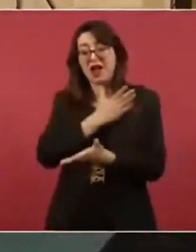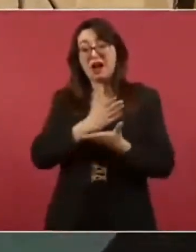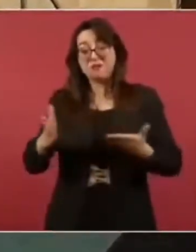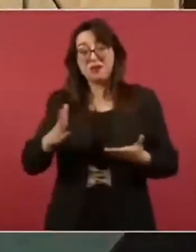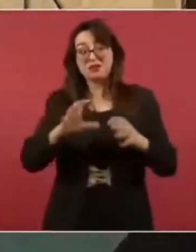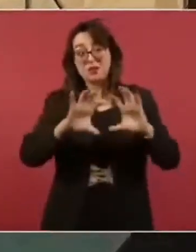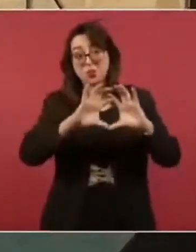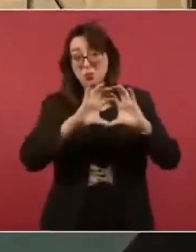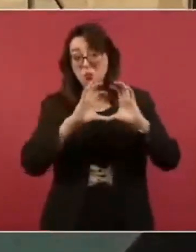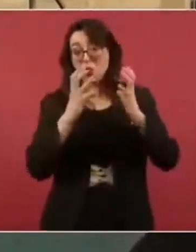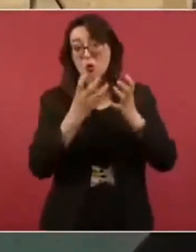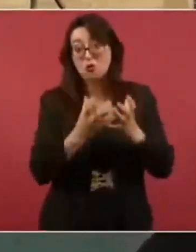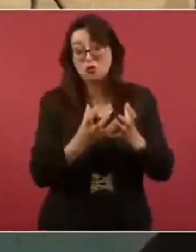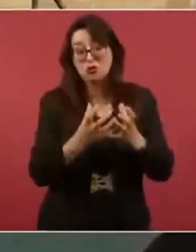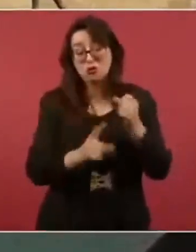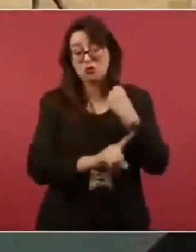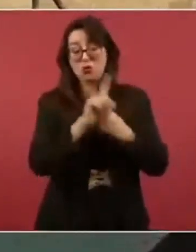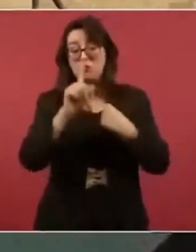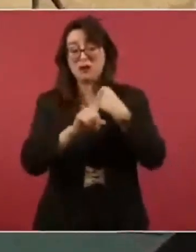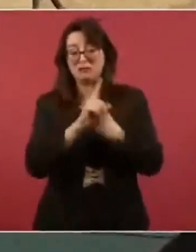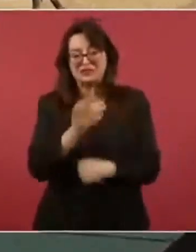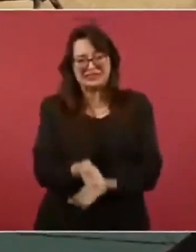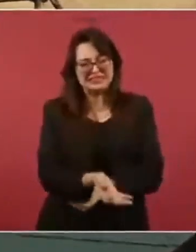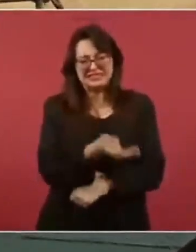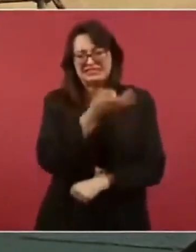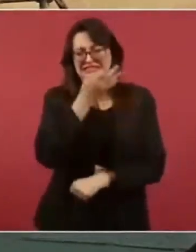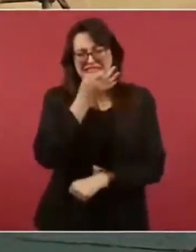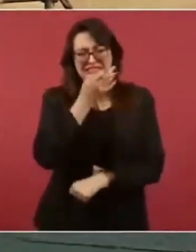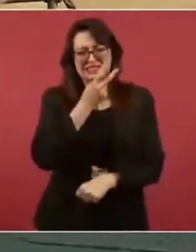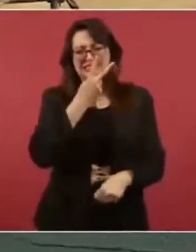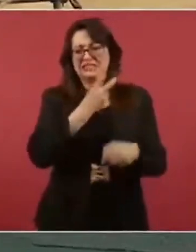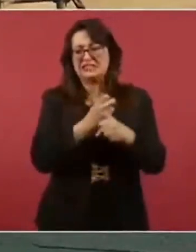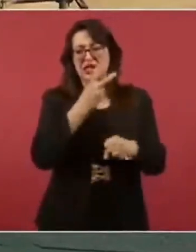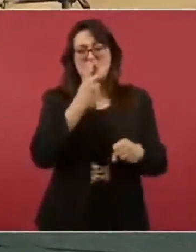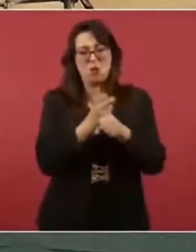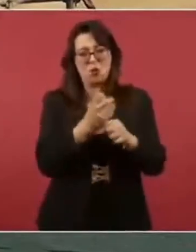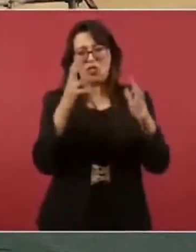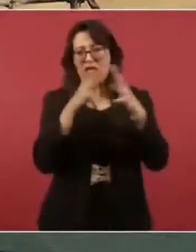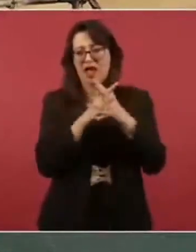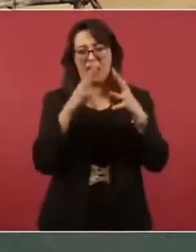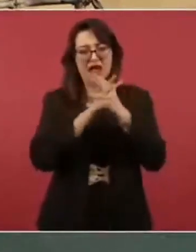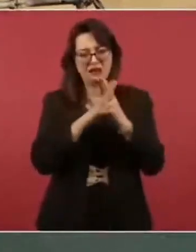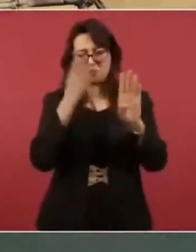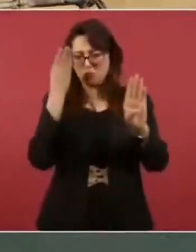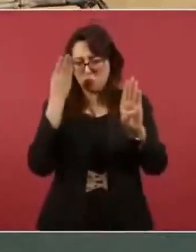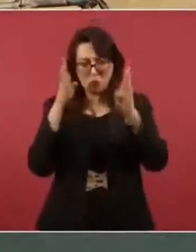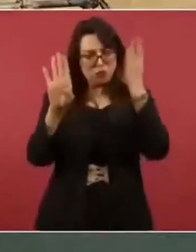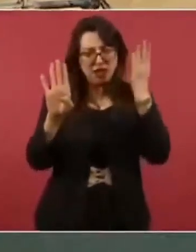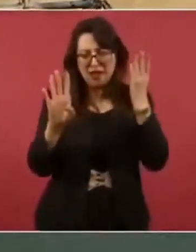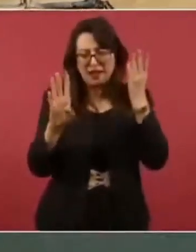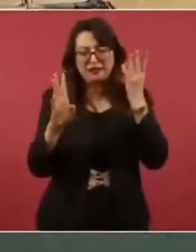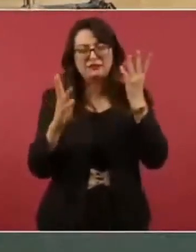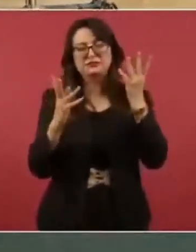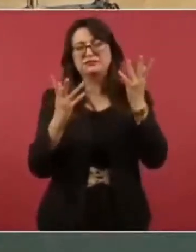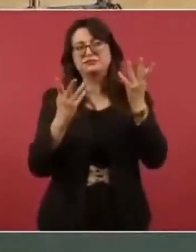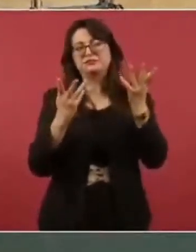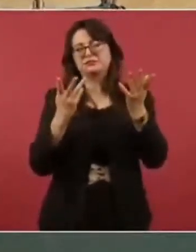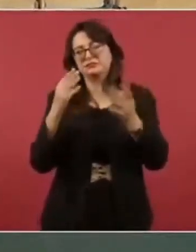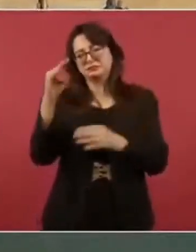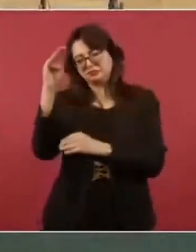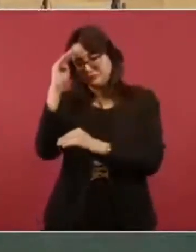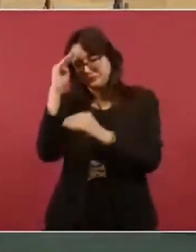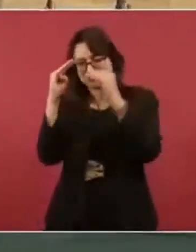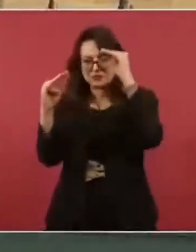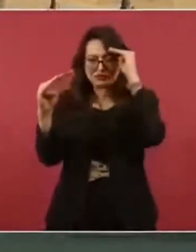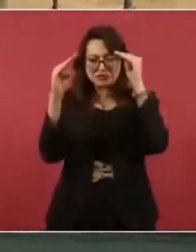Situación que contribuía a disipar la amenaza de una intervención